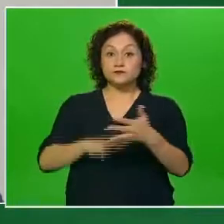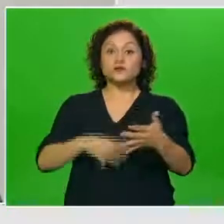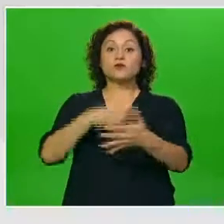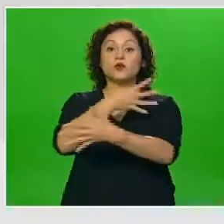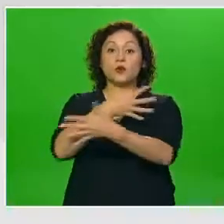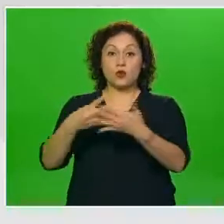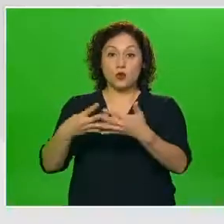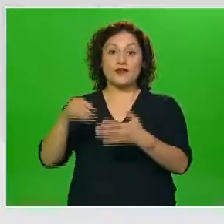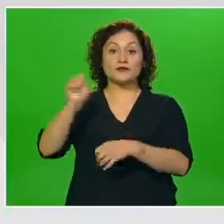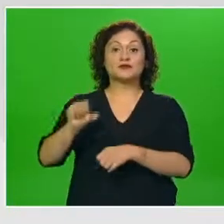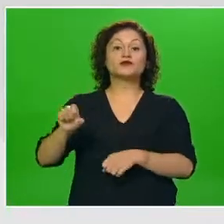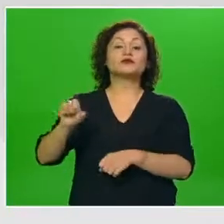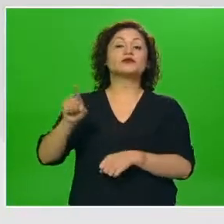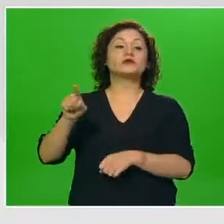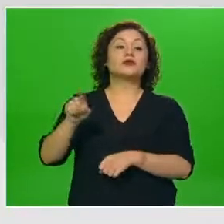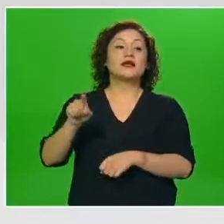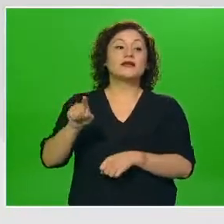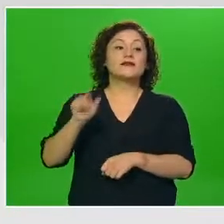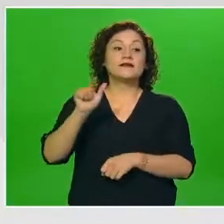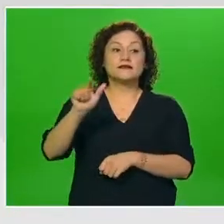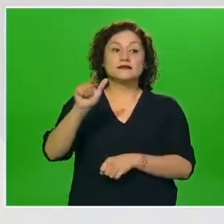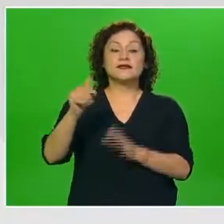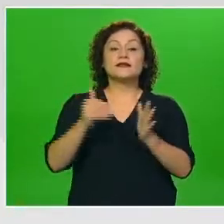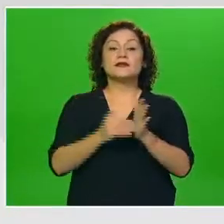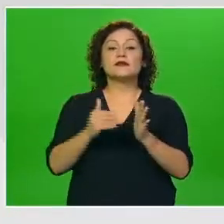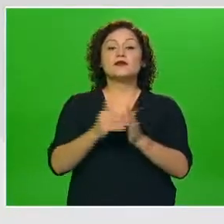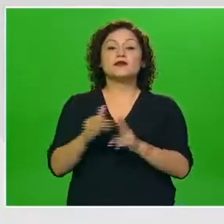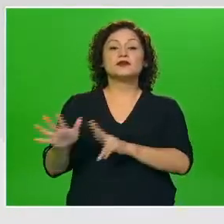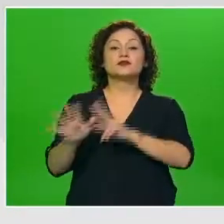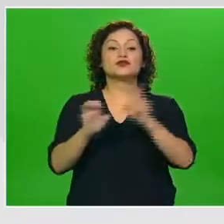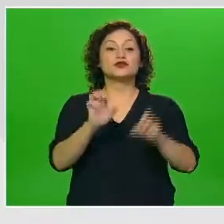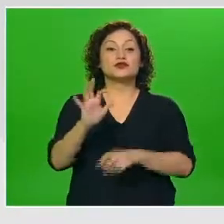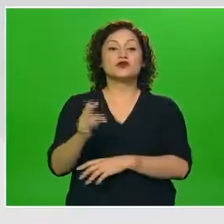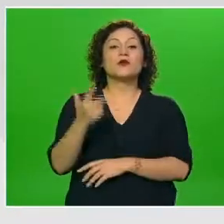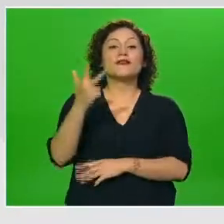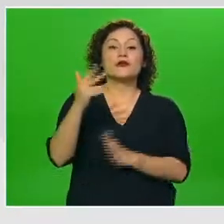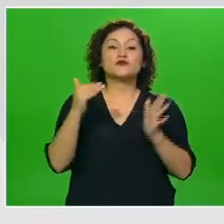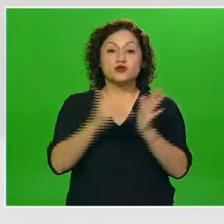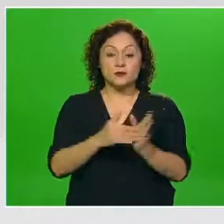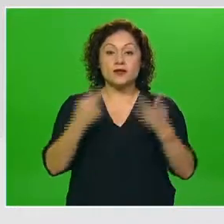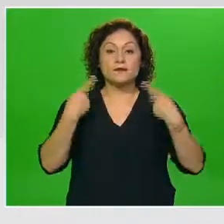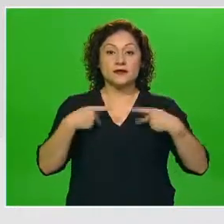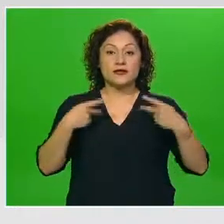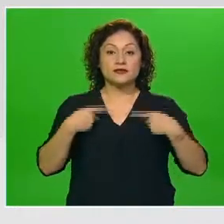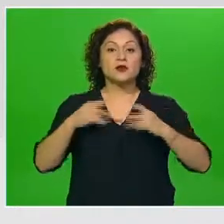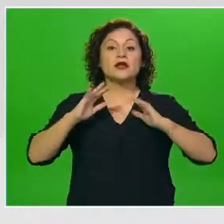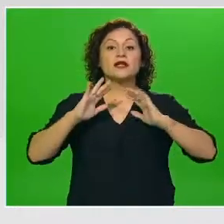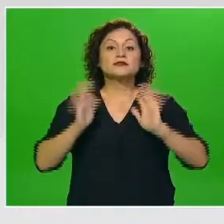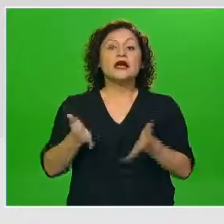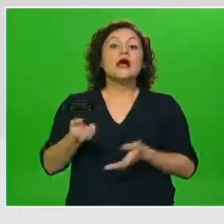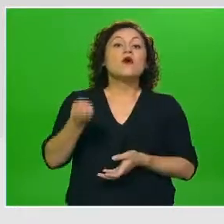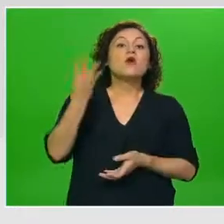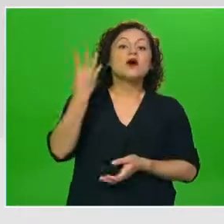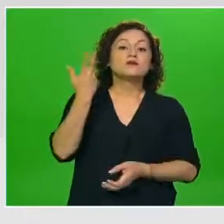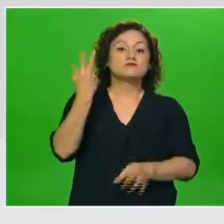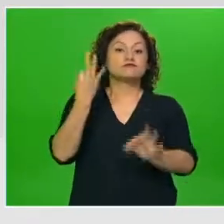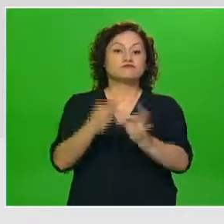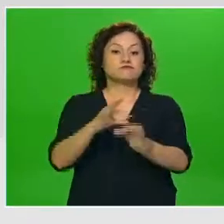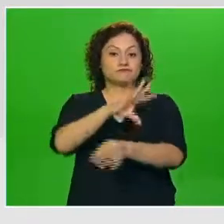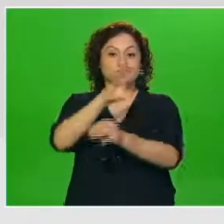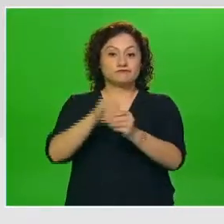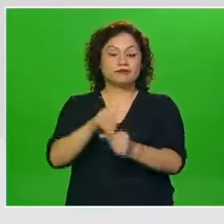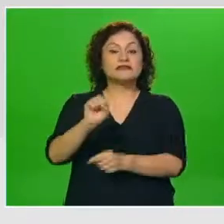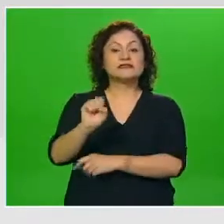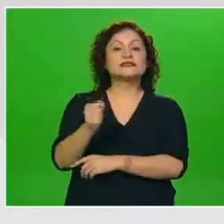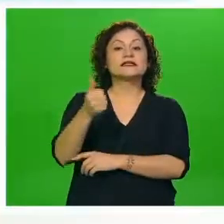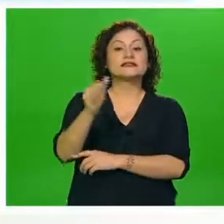más de 17 millones 858 mil personas. Cuántas de ellas ya tienen un esquema completo 66 por ciento